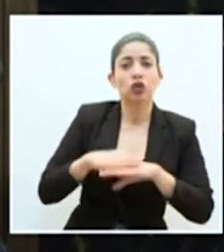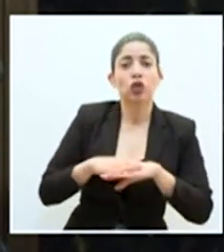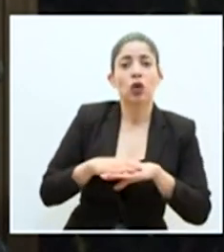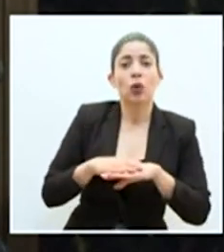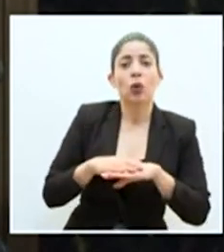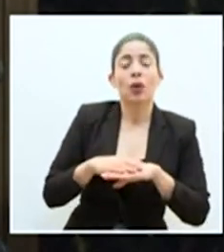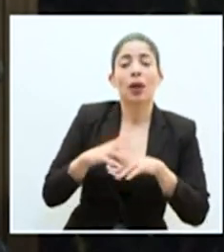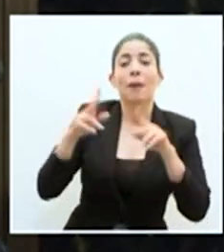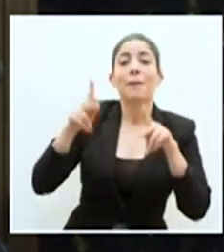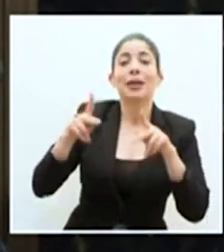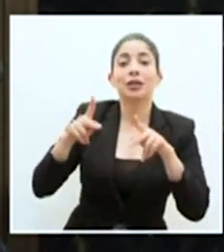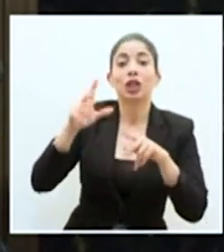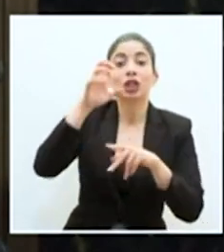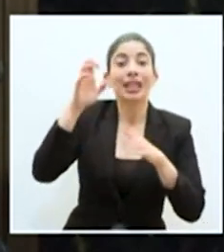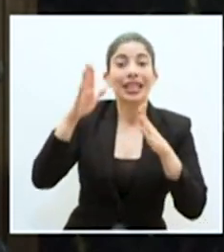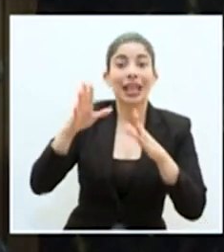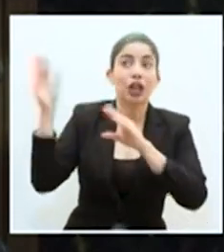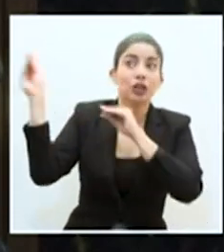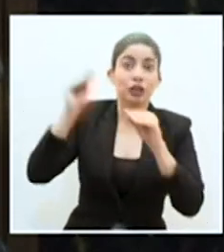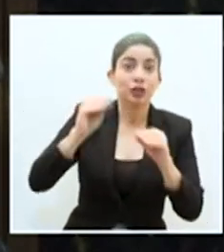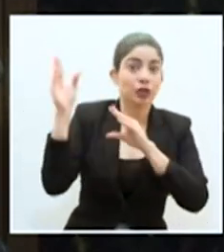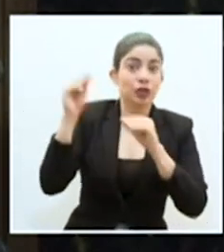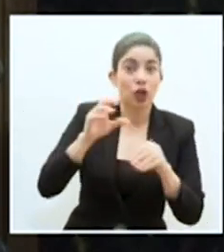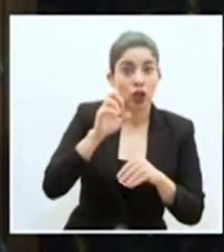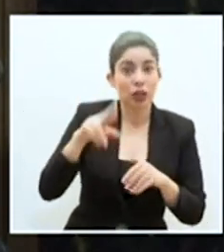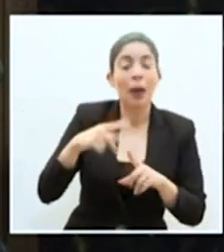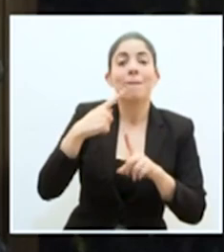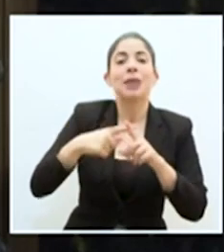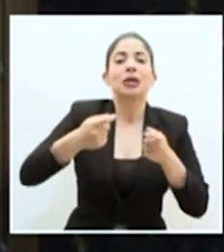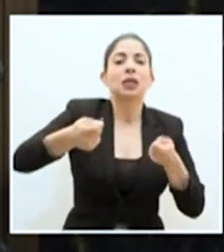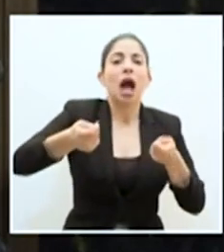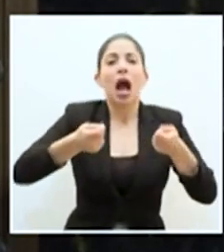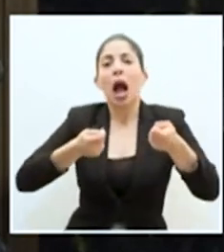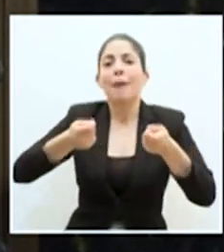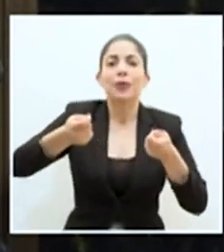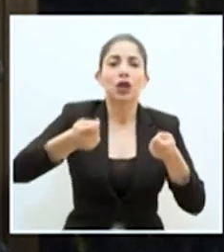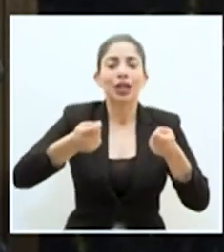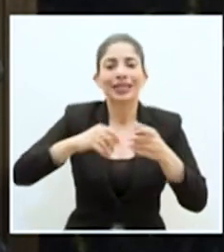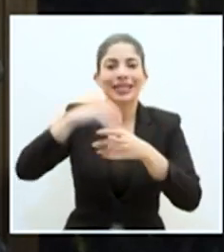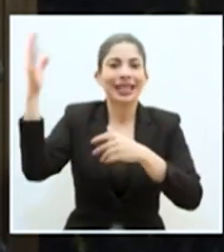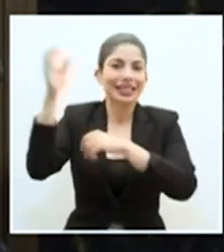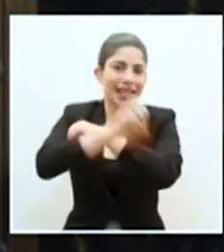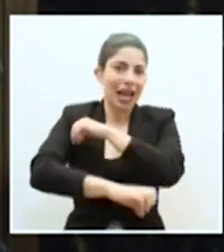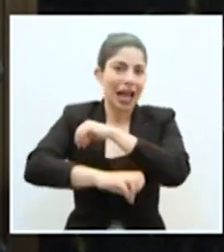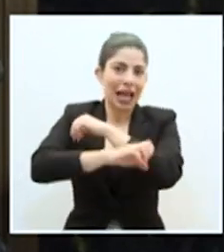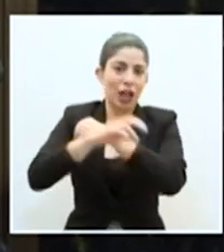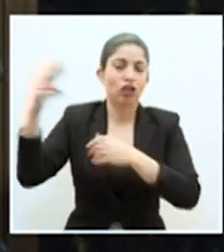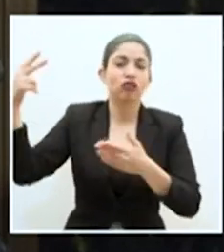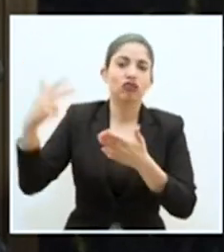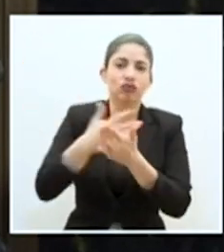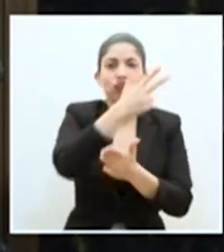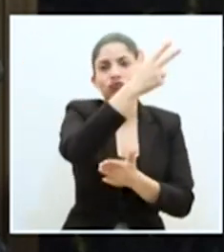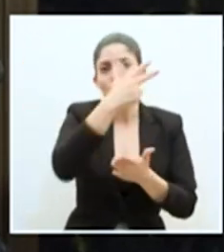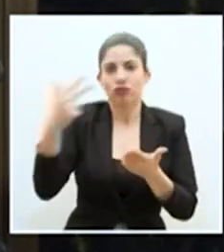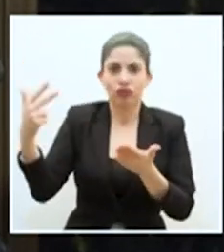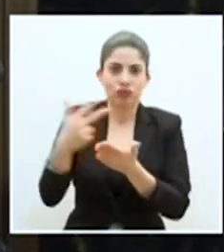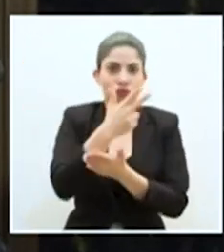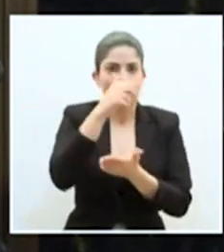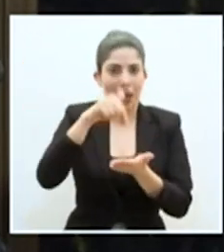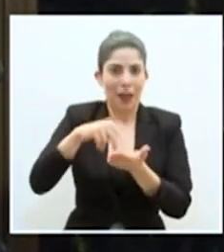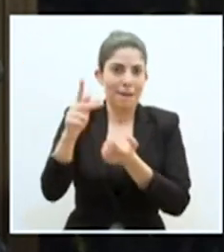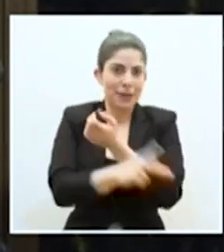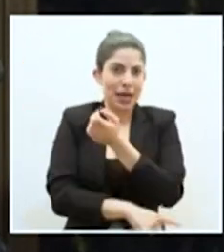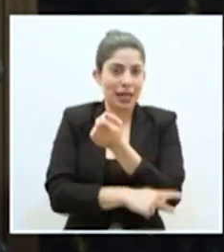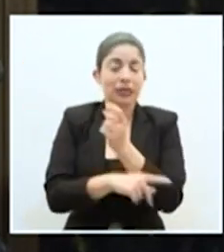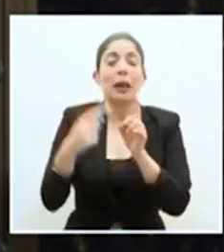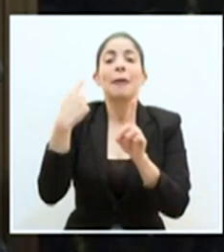de los repatriados y el caso de los camioneros extranjeros de paso en el país y el impacto en las